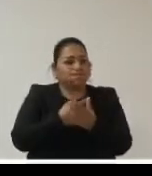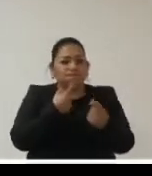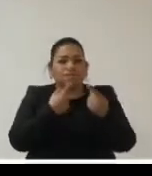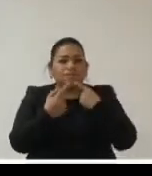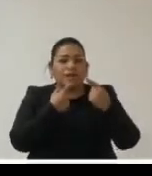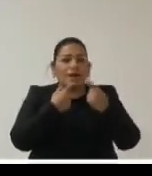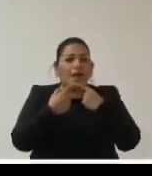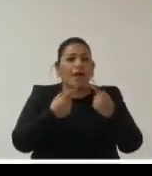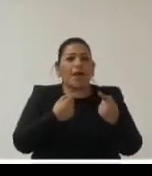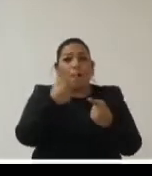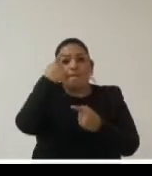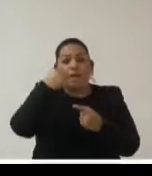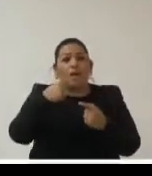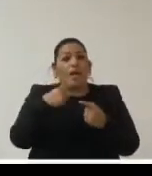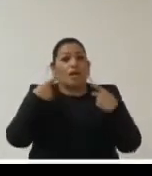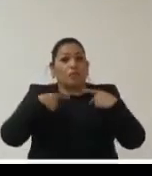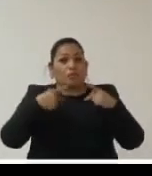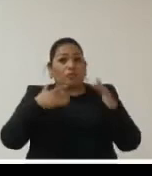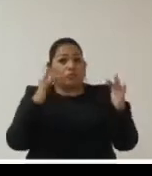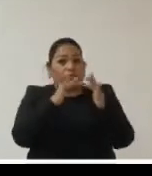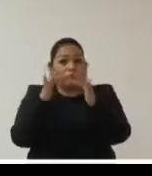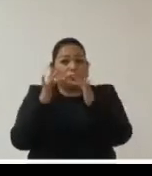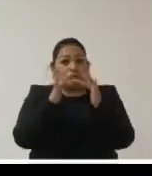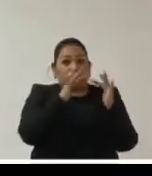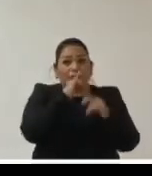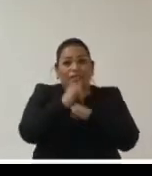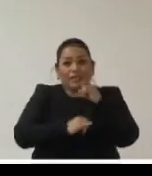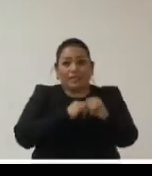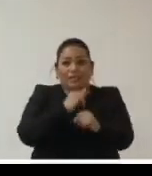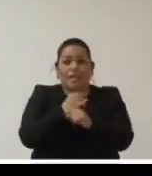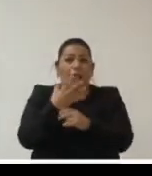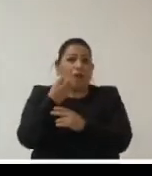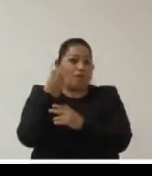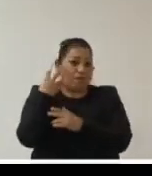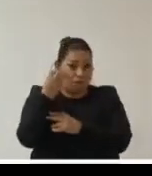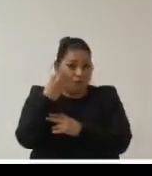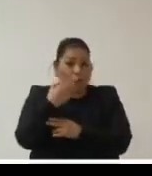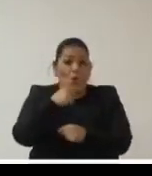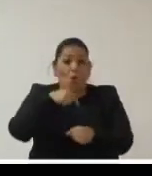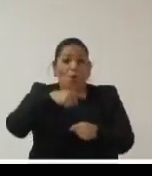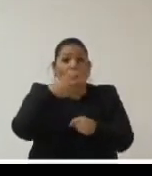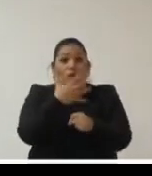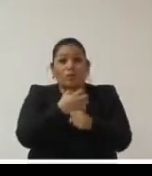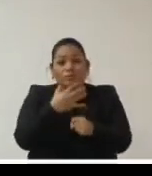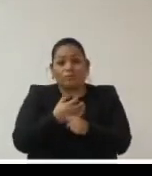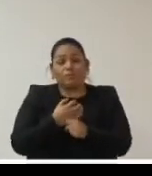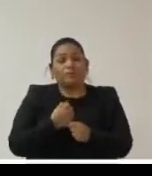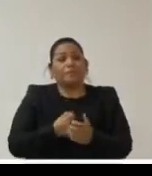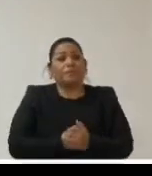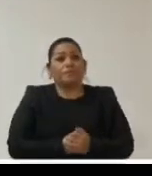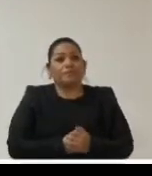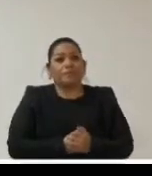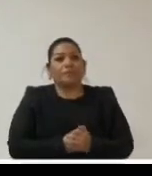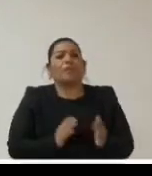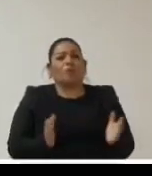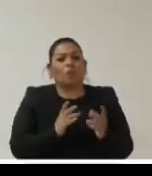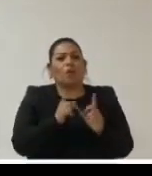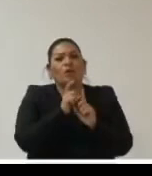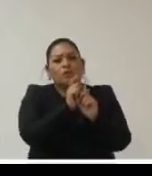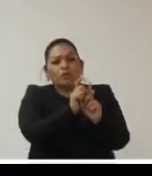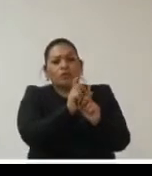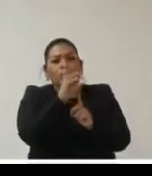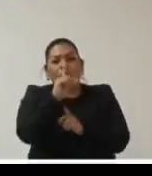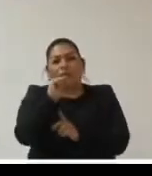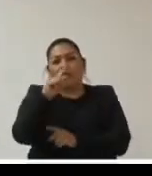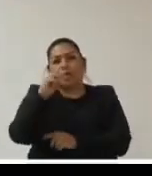para reunir a personalidades como las que han estado aquí presentes y para fomentar naturalmente la cultura y la protección de